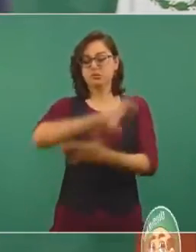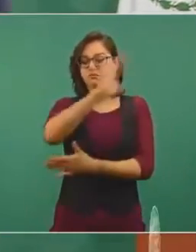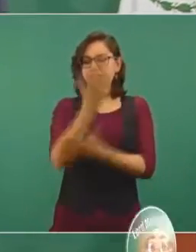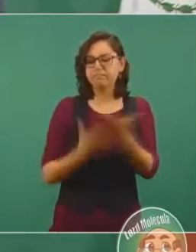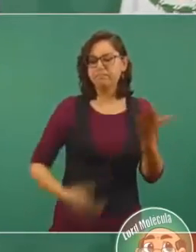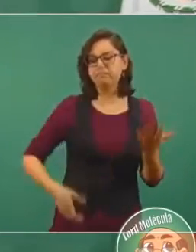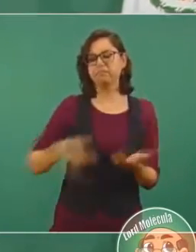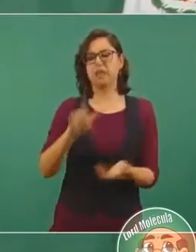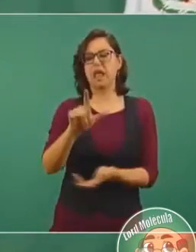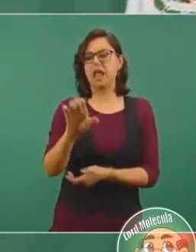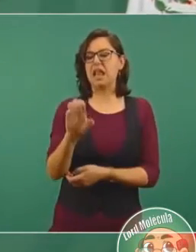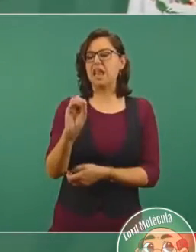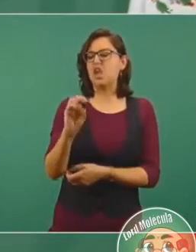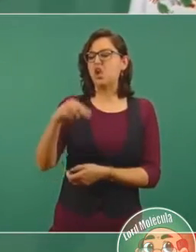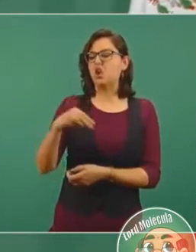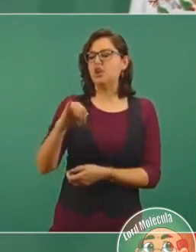leonino?